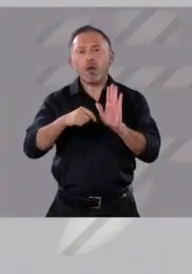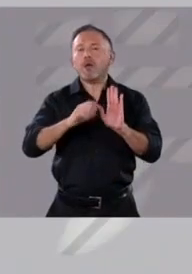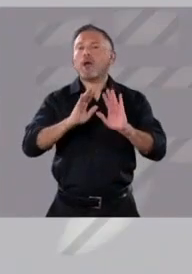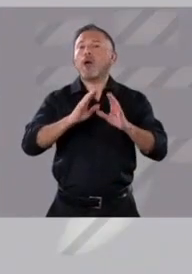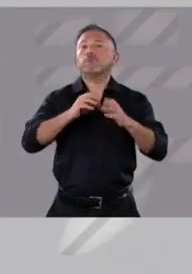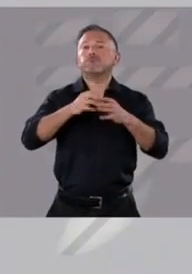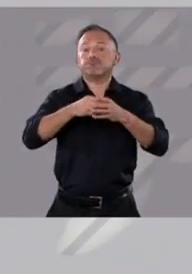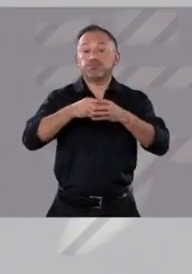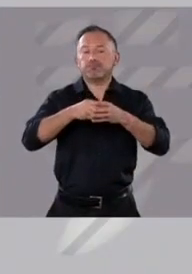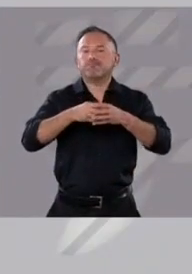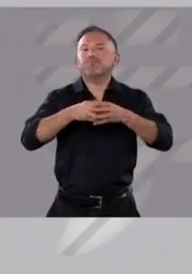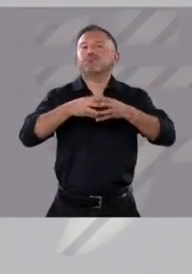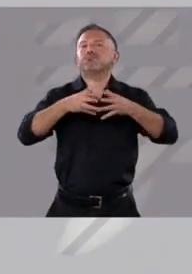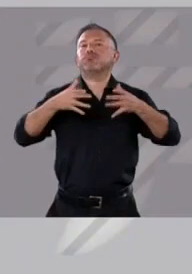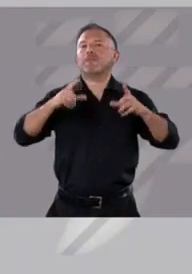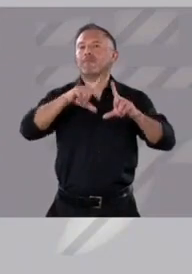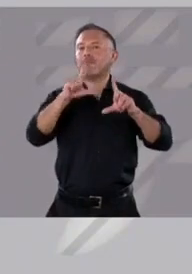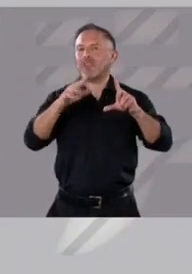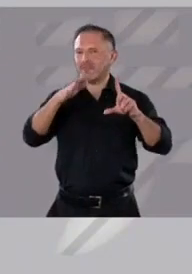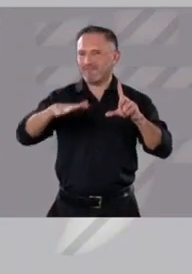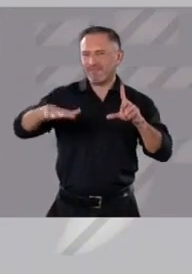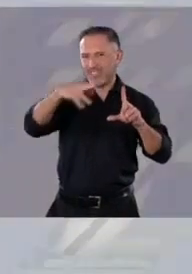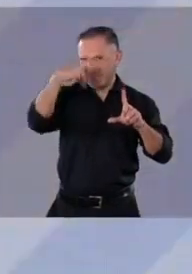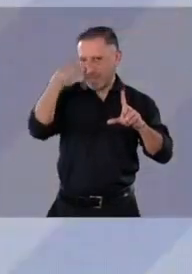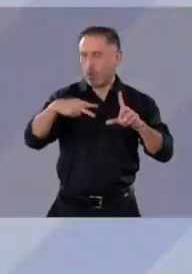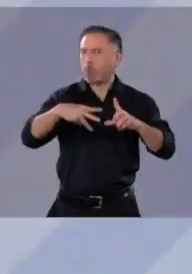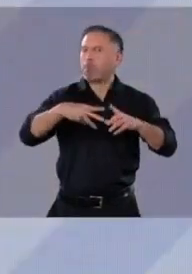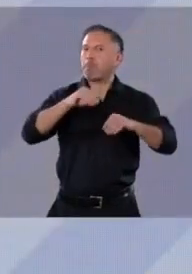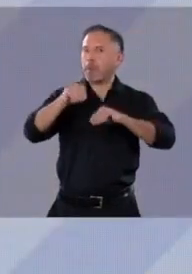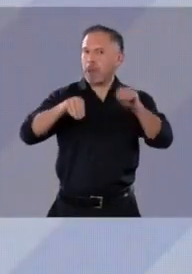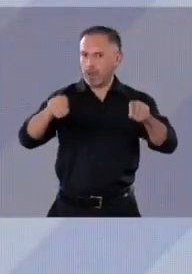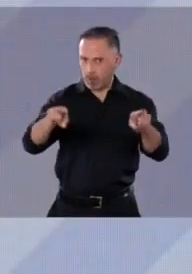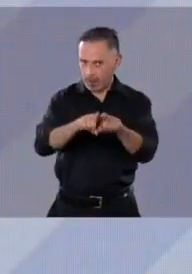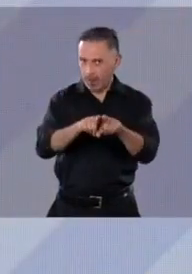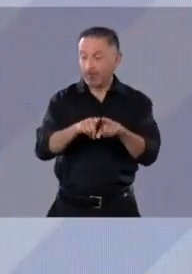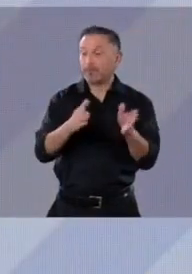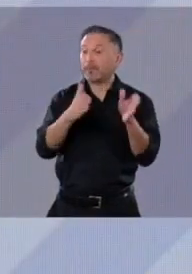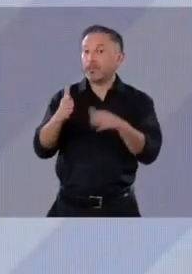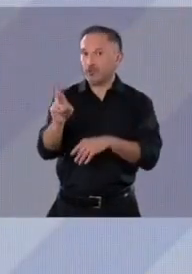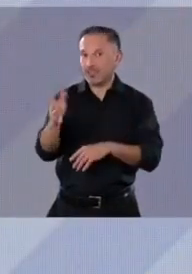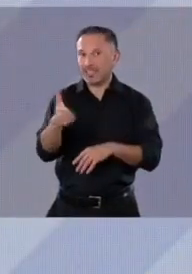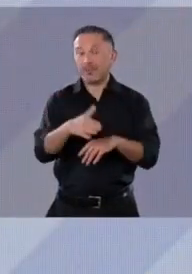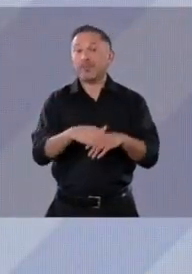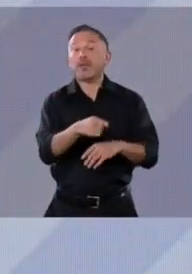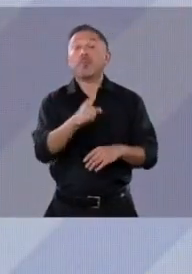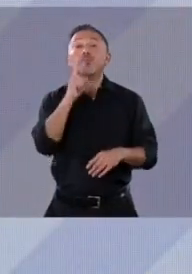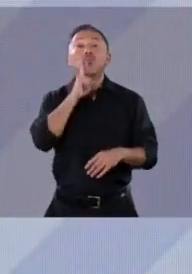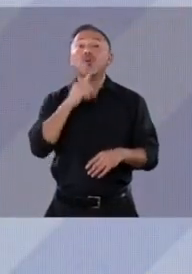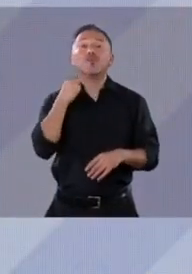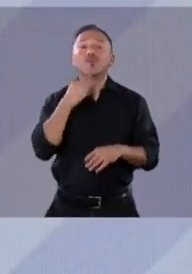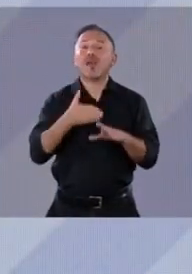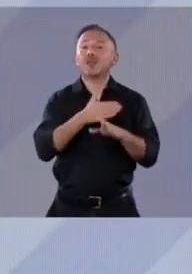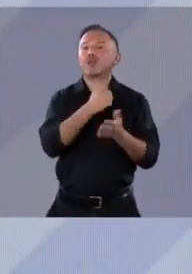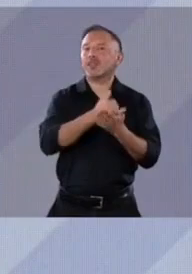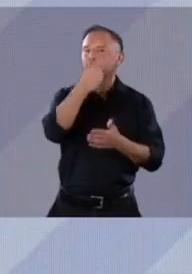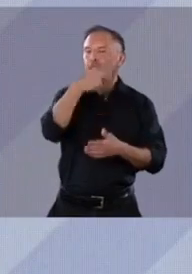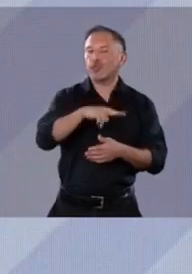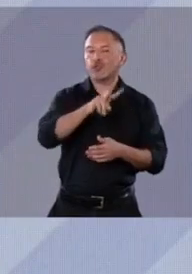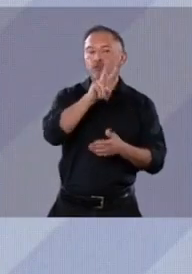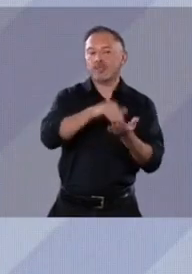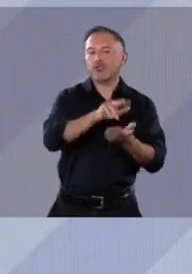Xochitl Galvez. Feminicidios. En la Ciudad de México crecieron el 25 por ciento de 2018 a 2023